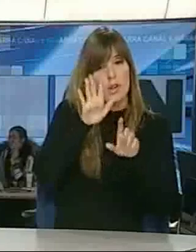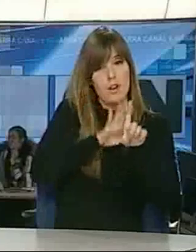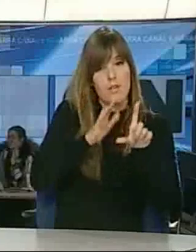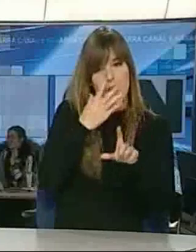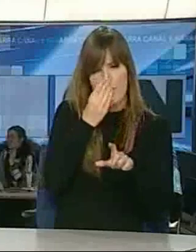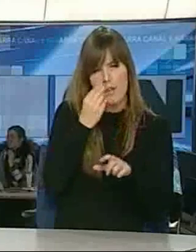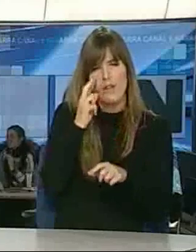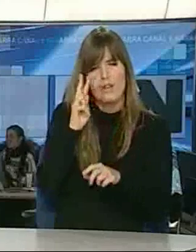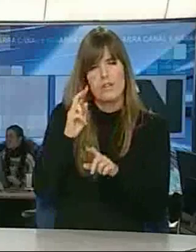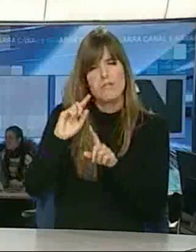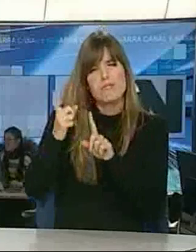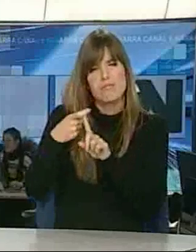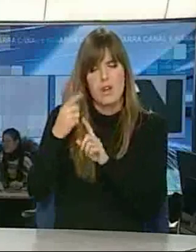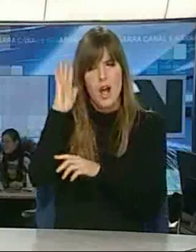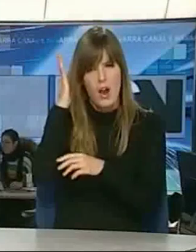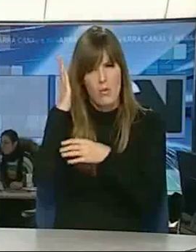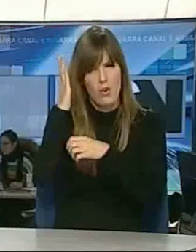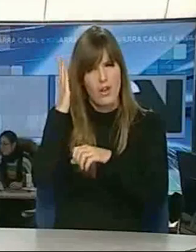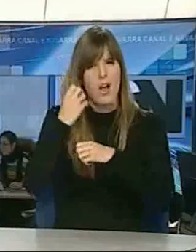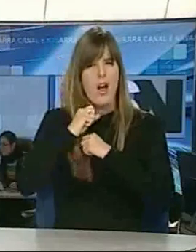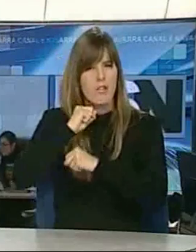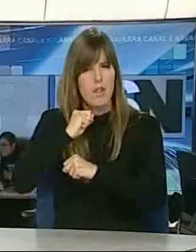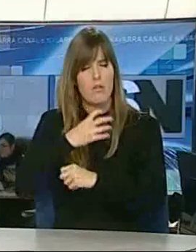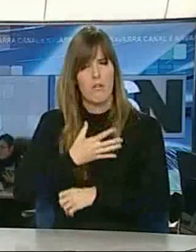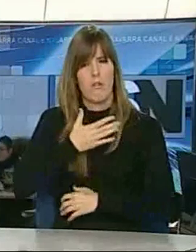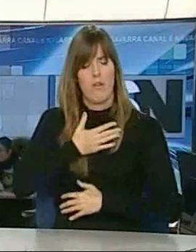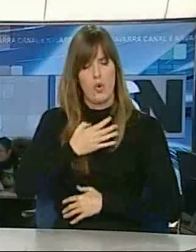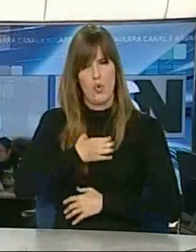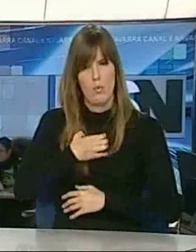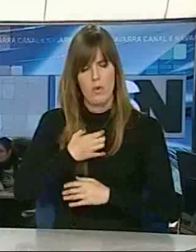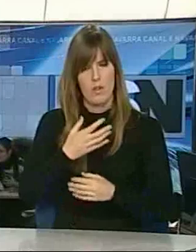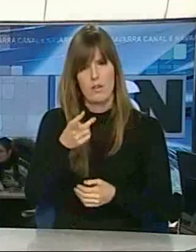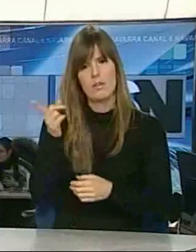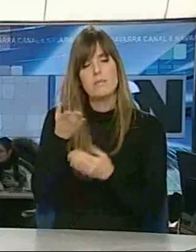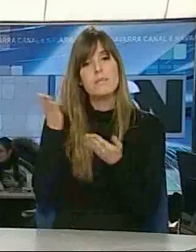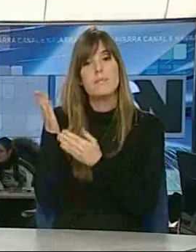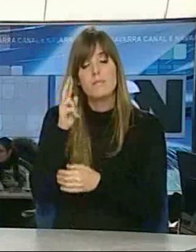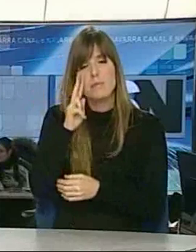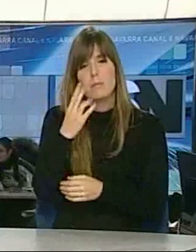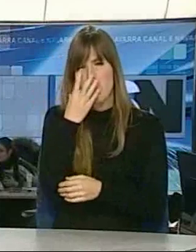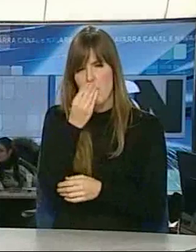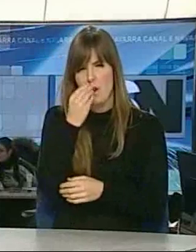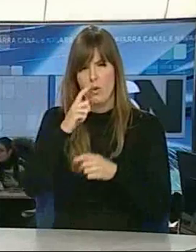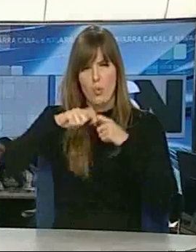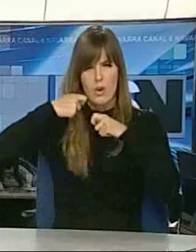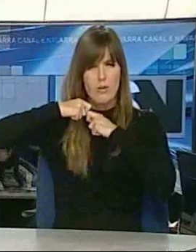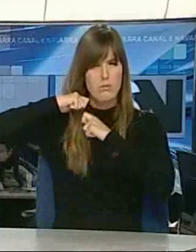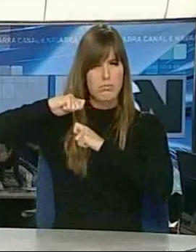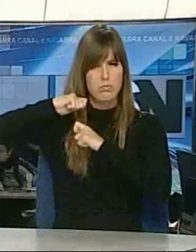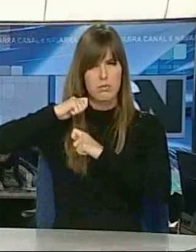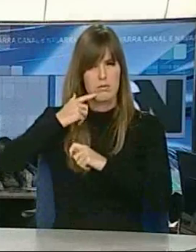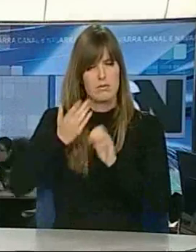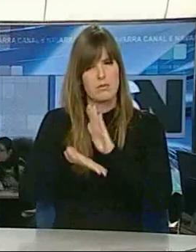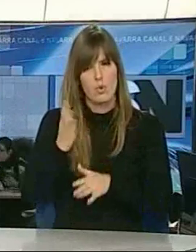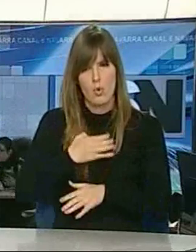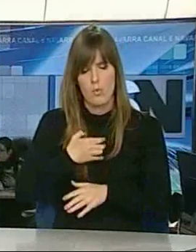respirar, en un paraje apartado junto al río. Que apareció en orilla del río, atado de cuello y de una pata, muy fuerte además, que hará por no poder escaparse y